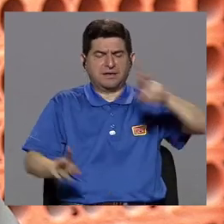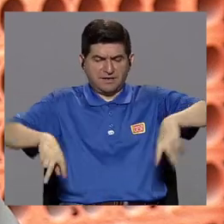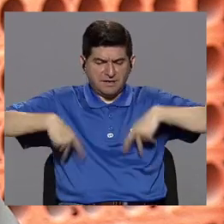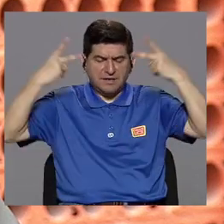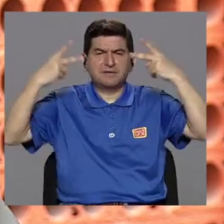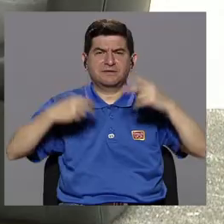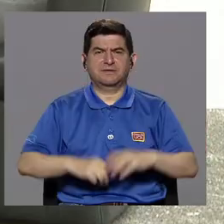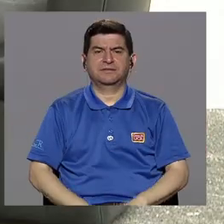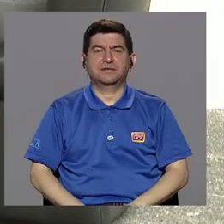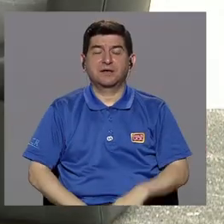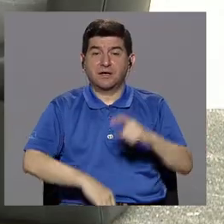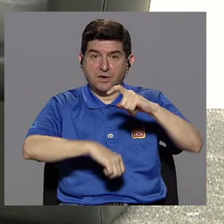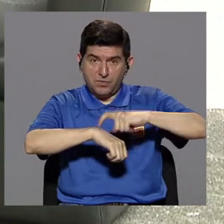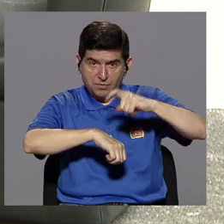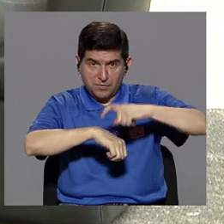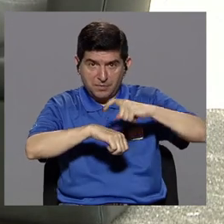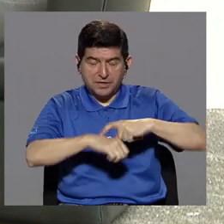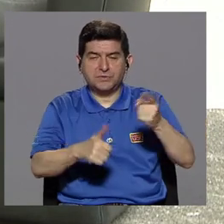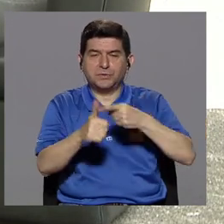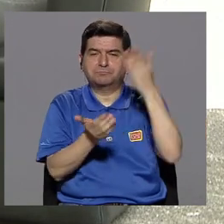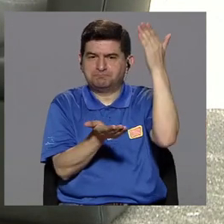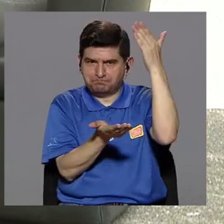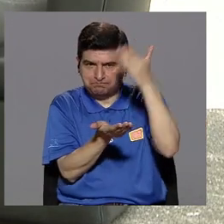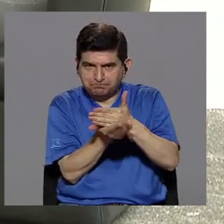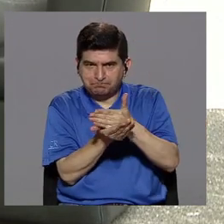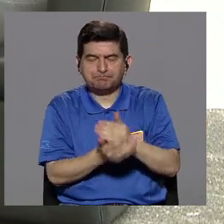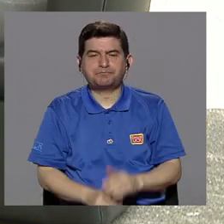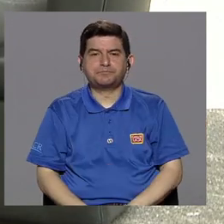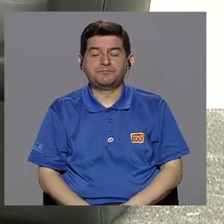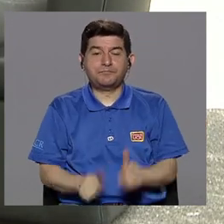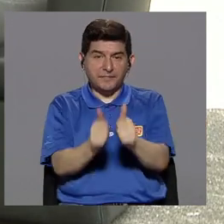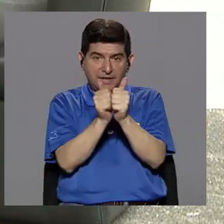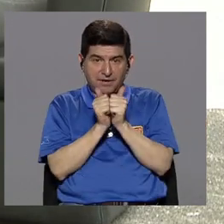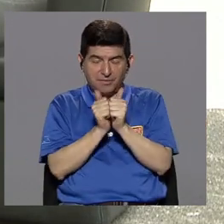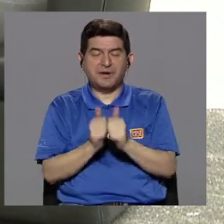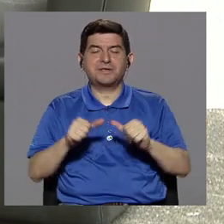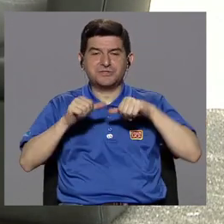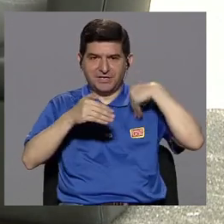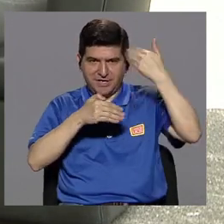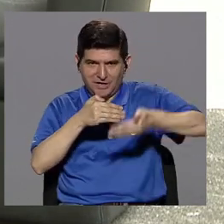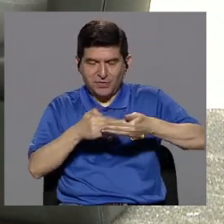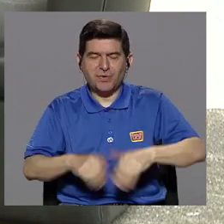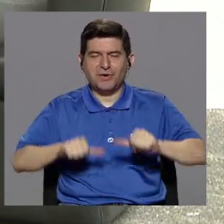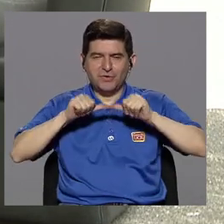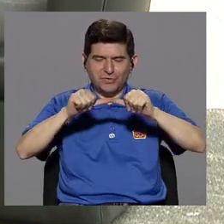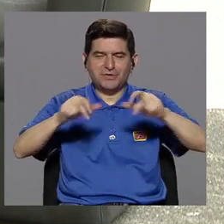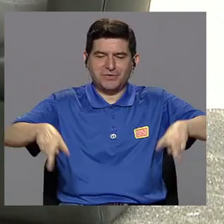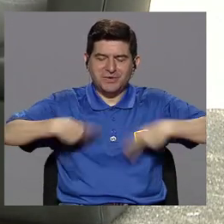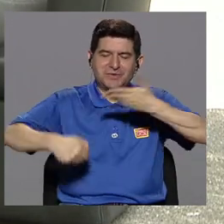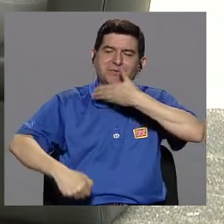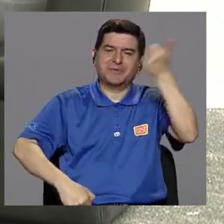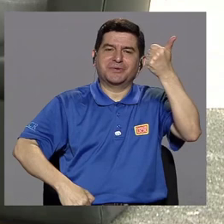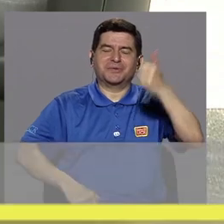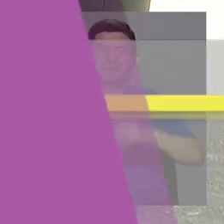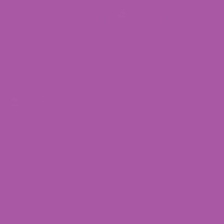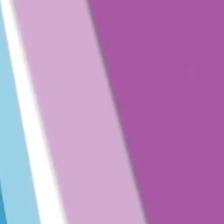Bueno, es momento de hacer una primera pausa. Quédese con nosotros y ya regresamos con la de...